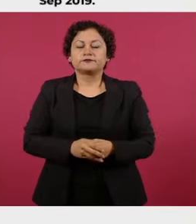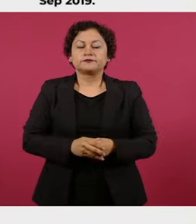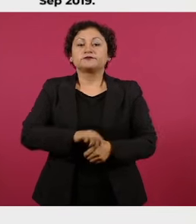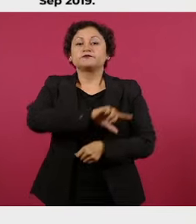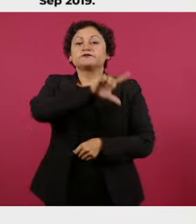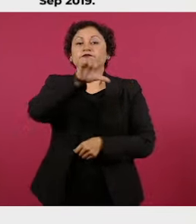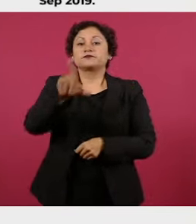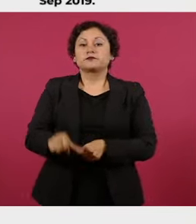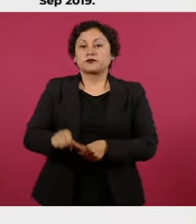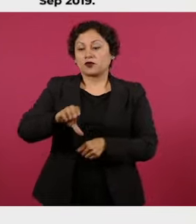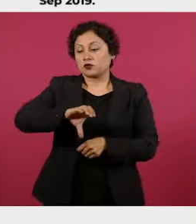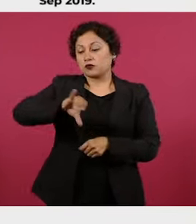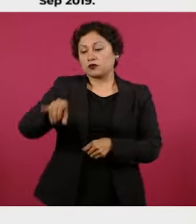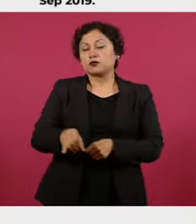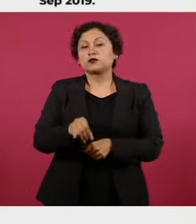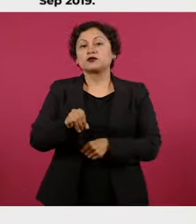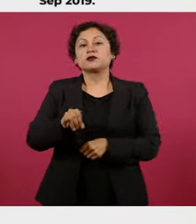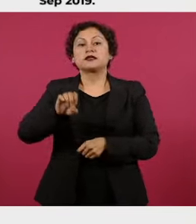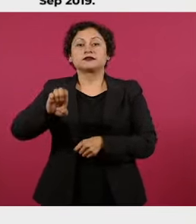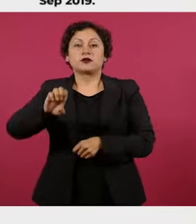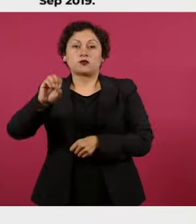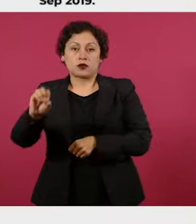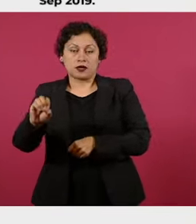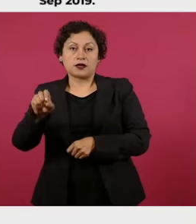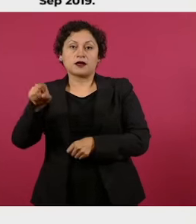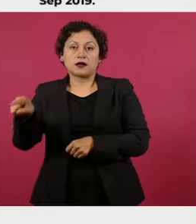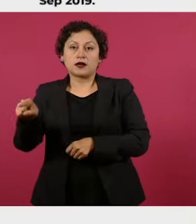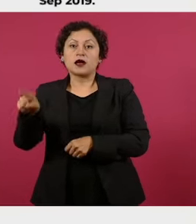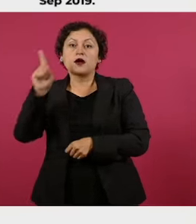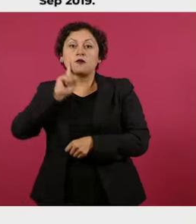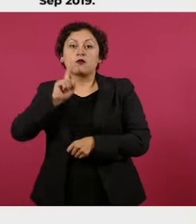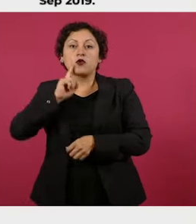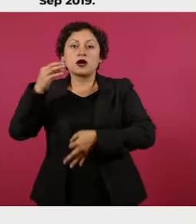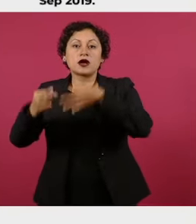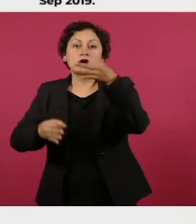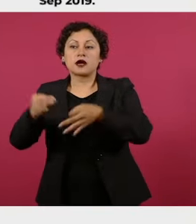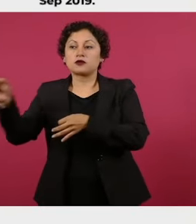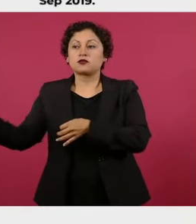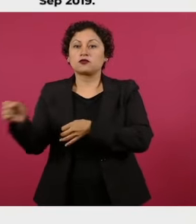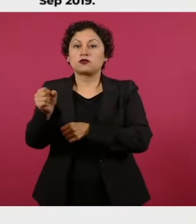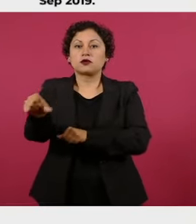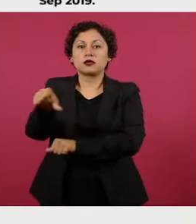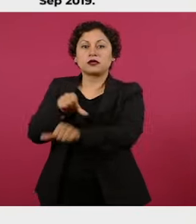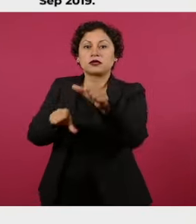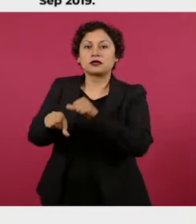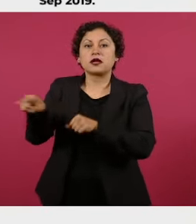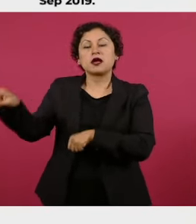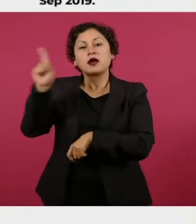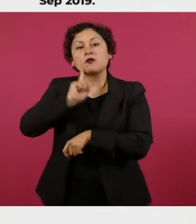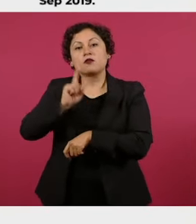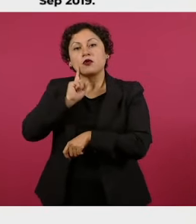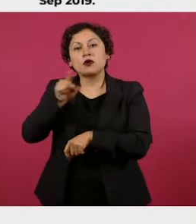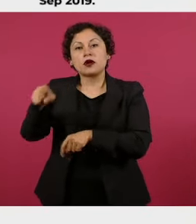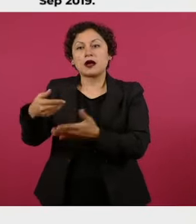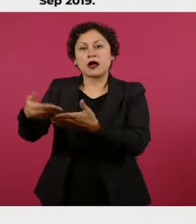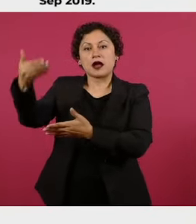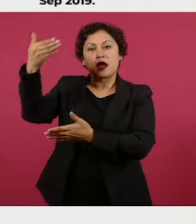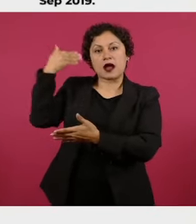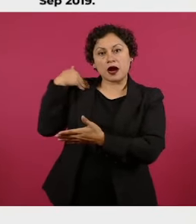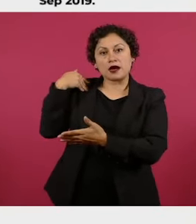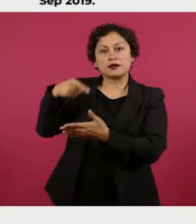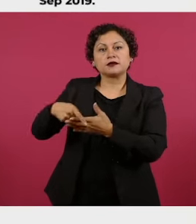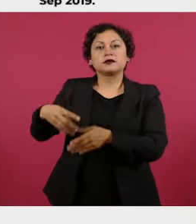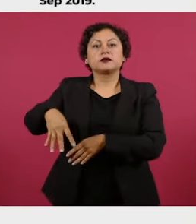Judicatura Estatal del Estado de Oaxaca nombró una juez sustituta, quien declaró como nulo todo lo actuado en la audiencia del